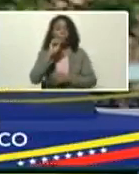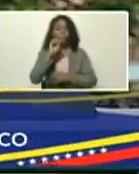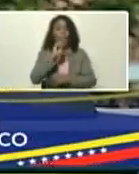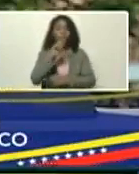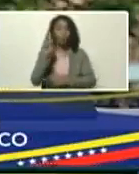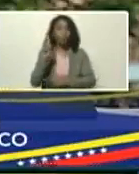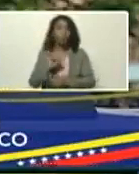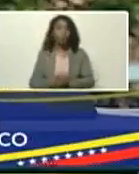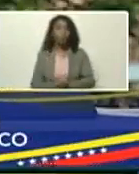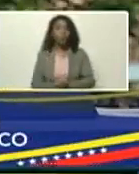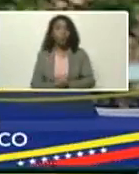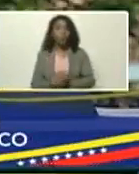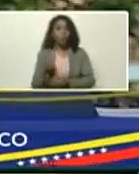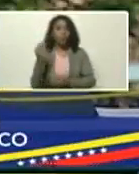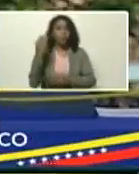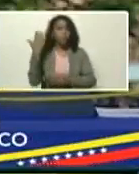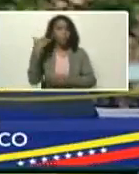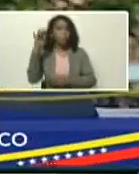lo demás,